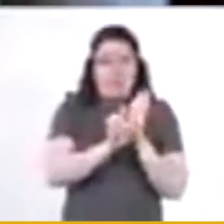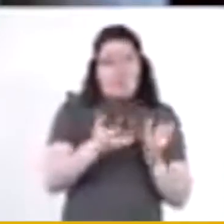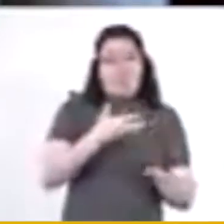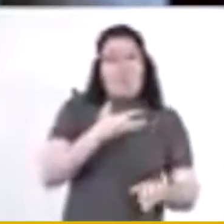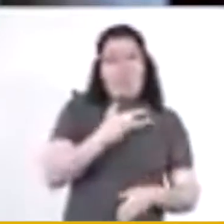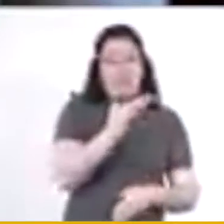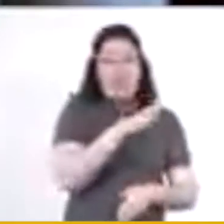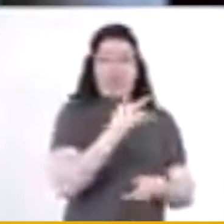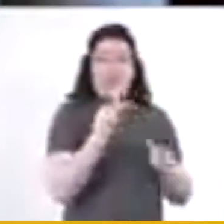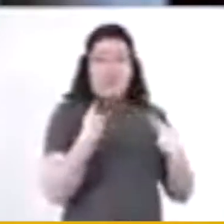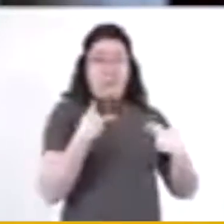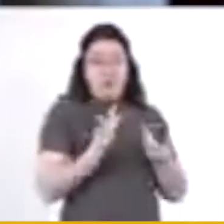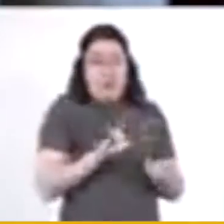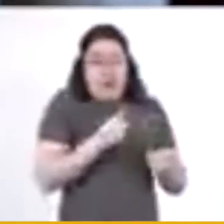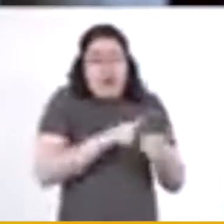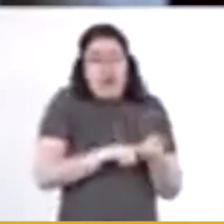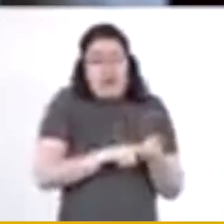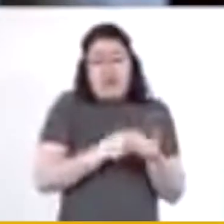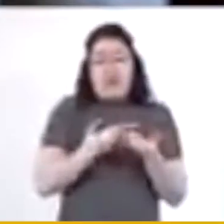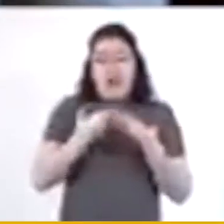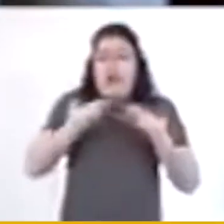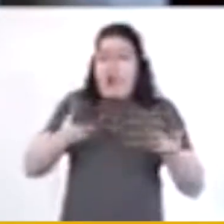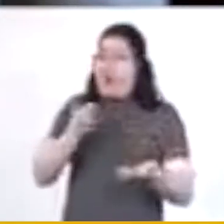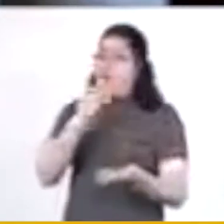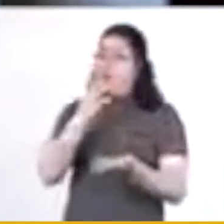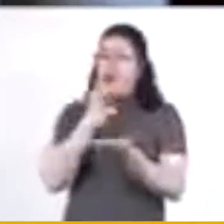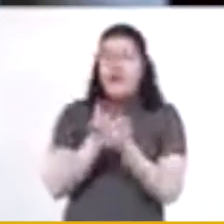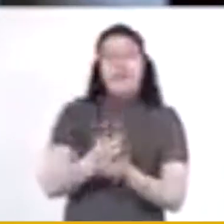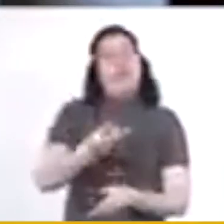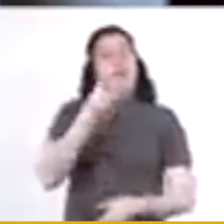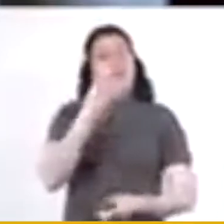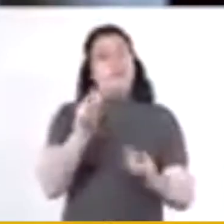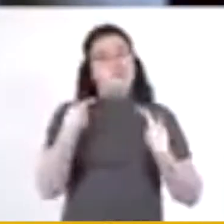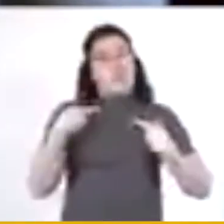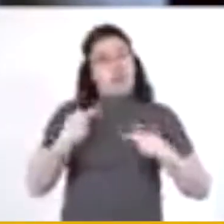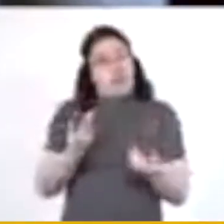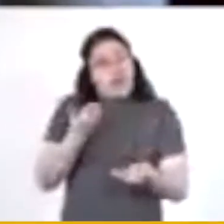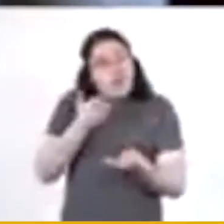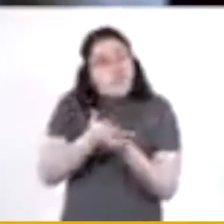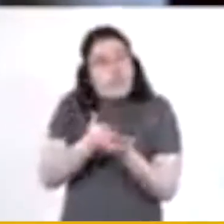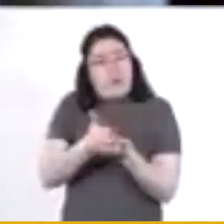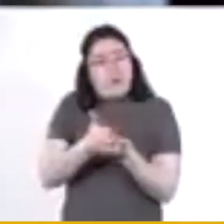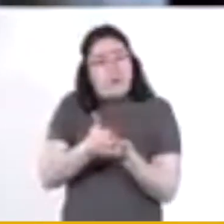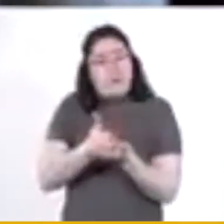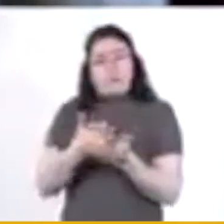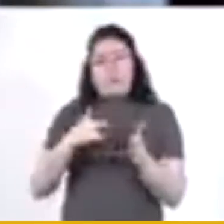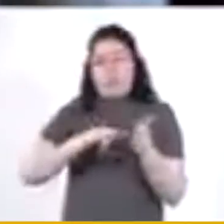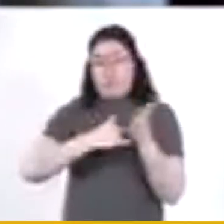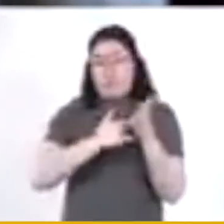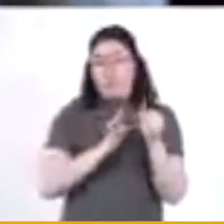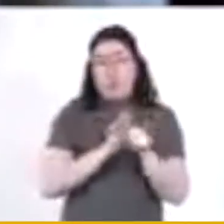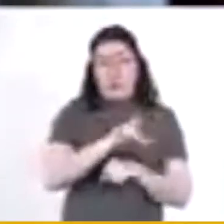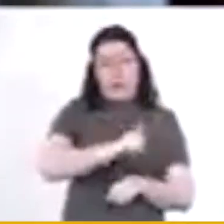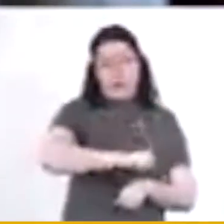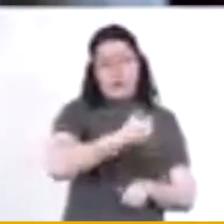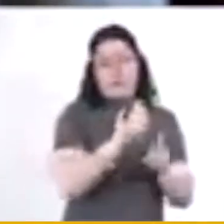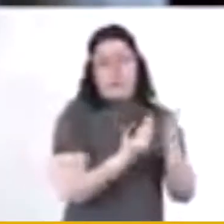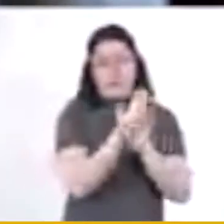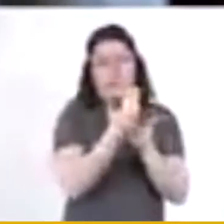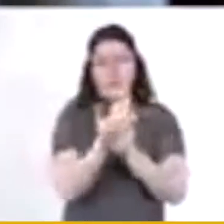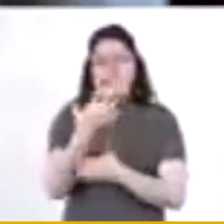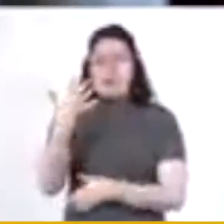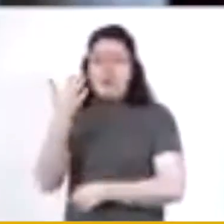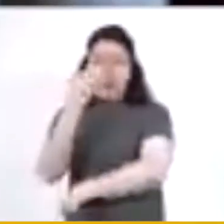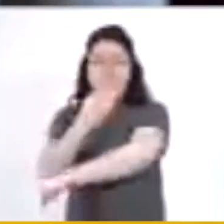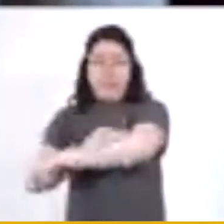entraban 10 personas a una tienda, ahora solamente podrán entrar 3 y con un horario de 11 de